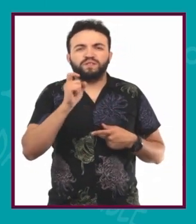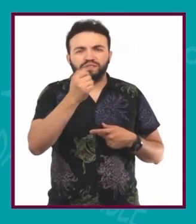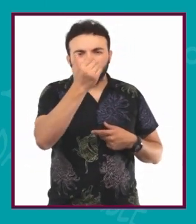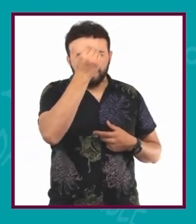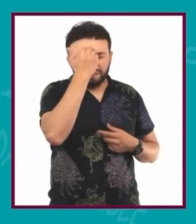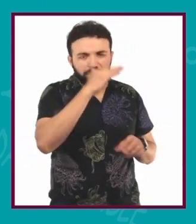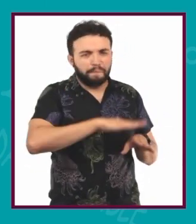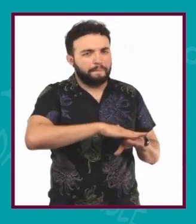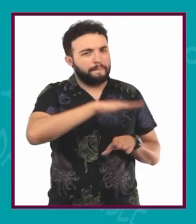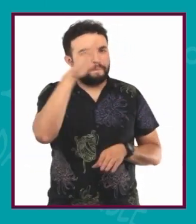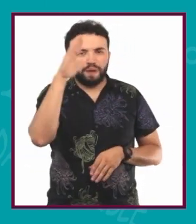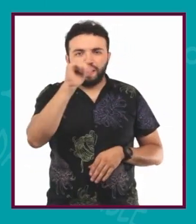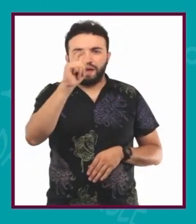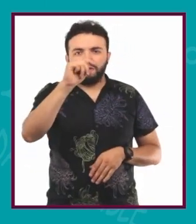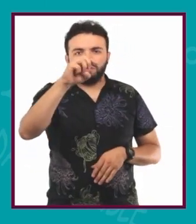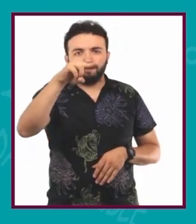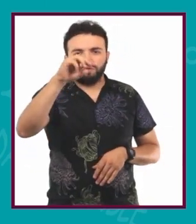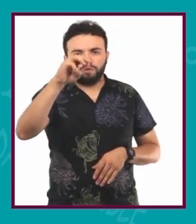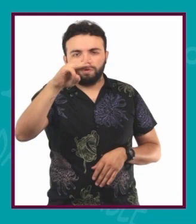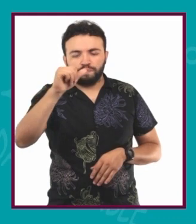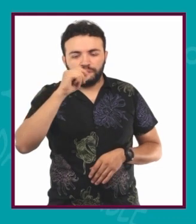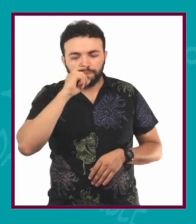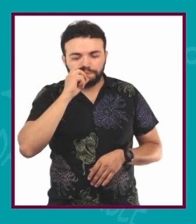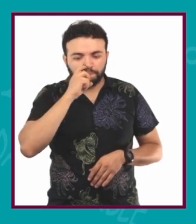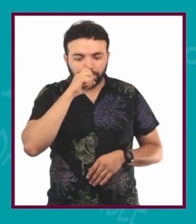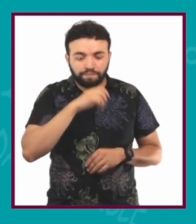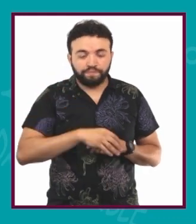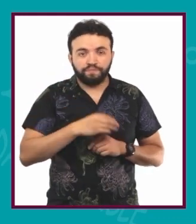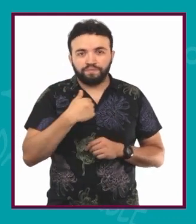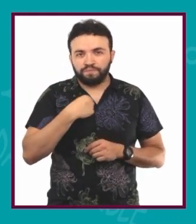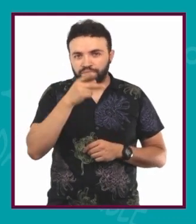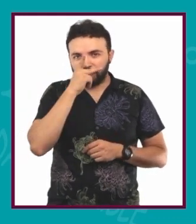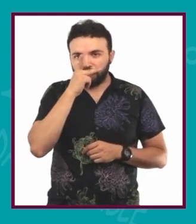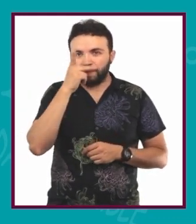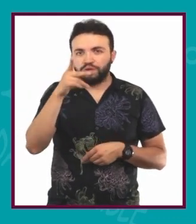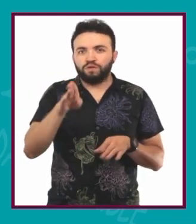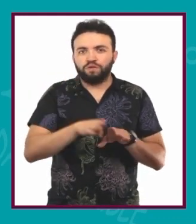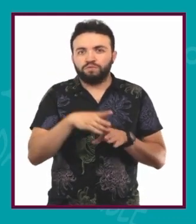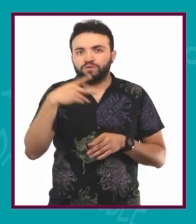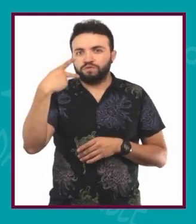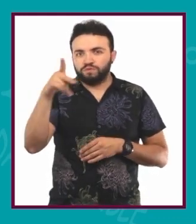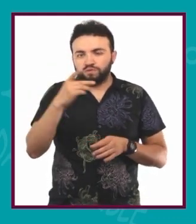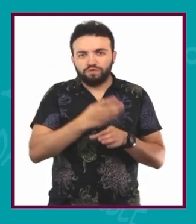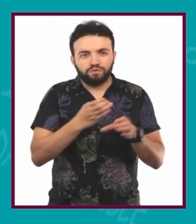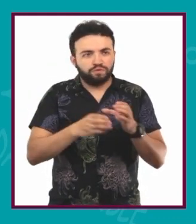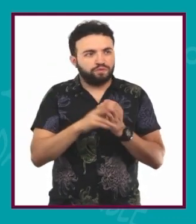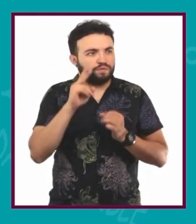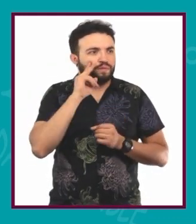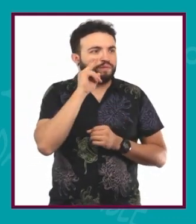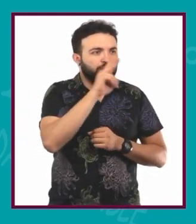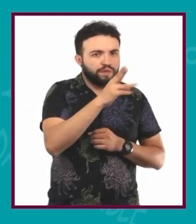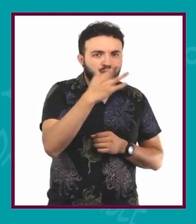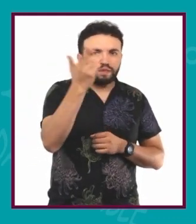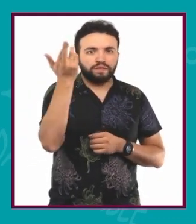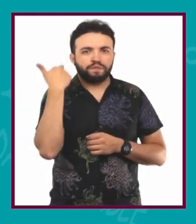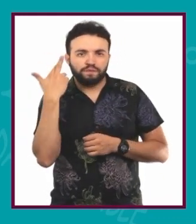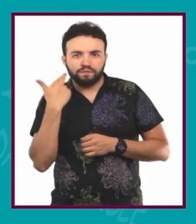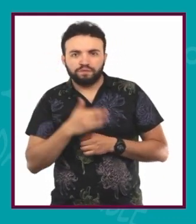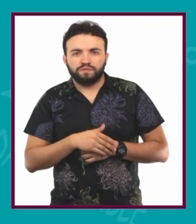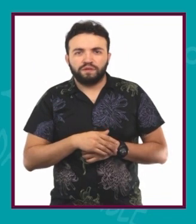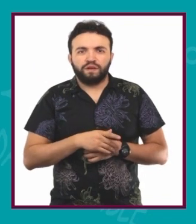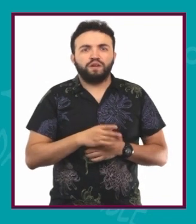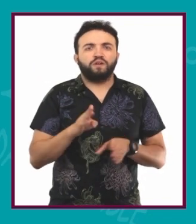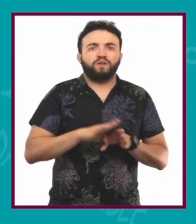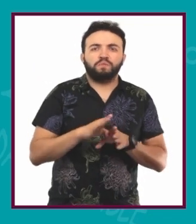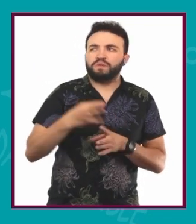Sería mi padre. Yo lo considero a él como una persona muy crítica. Todo lo que ve, todo lo que escucha, lo analiza. No se